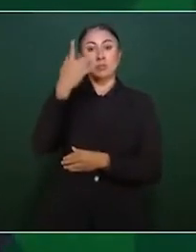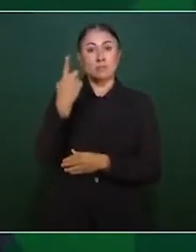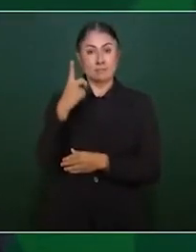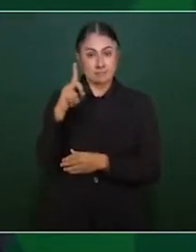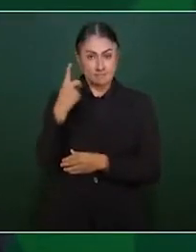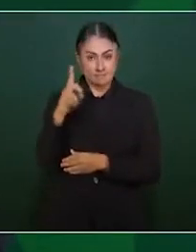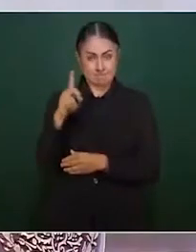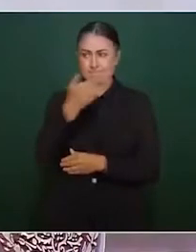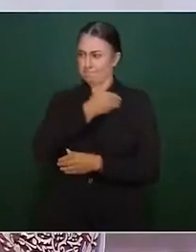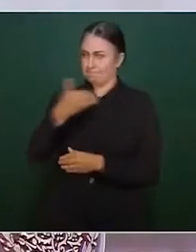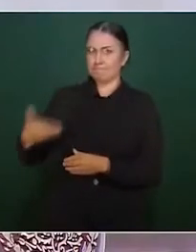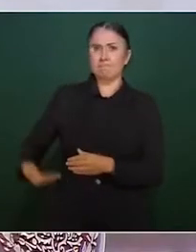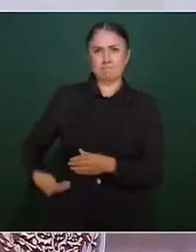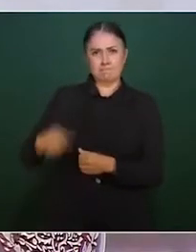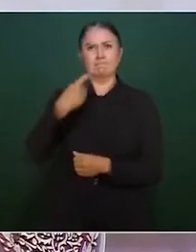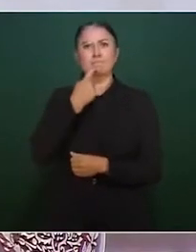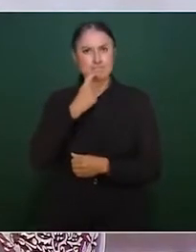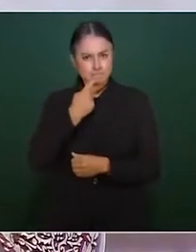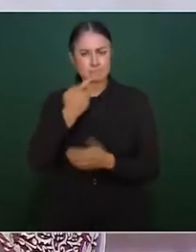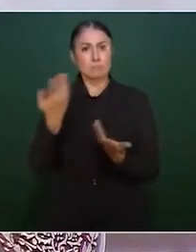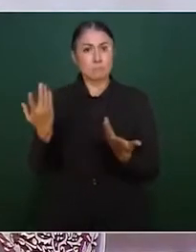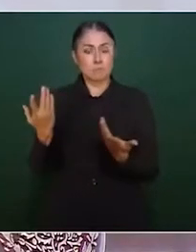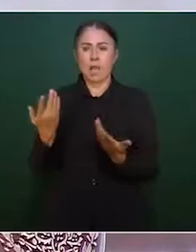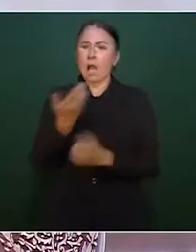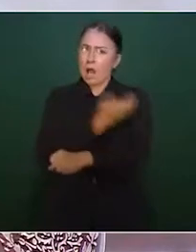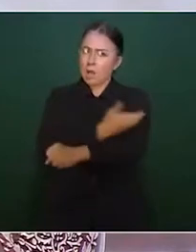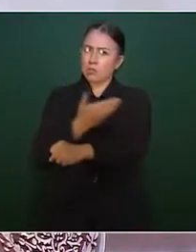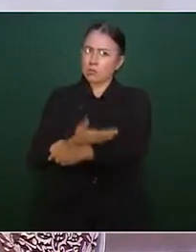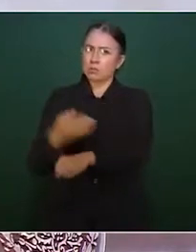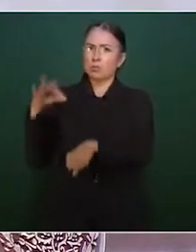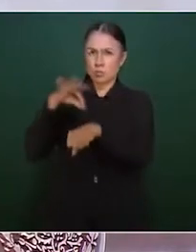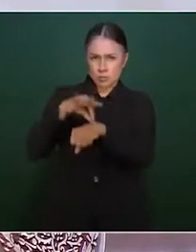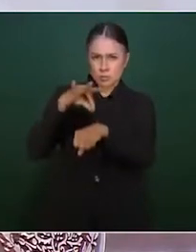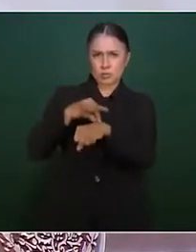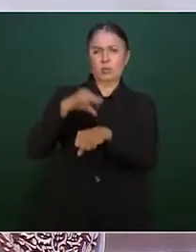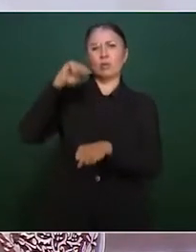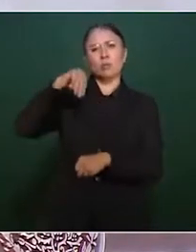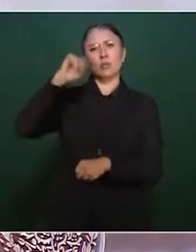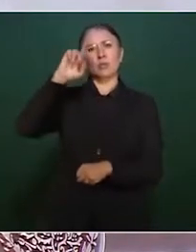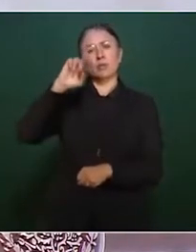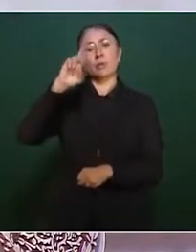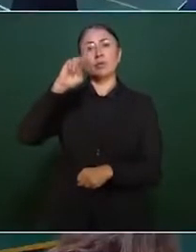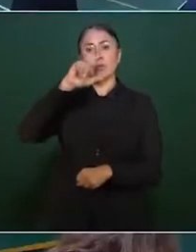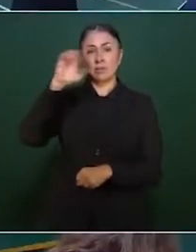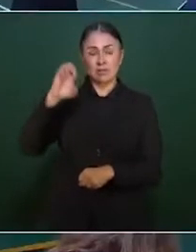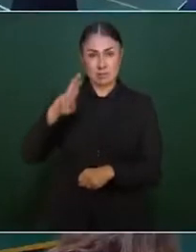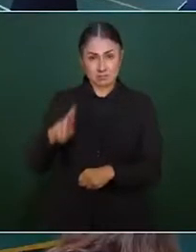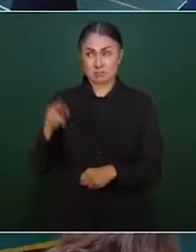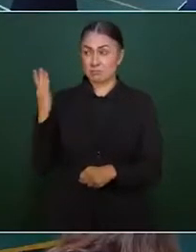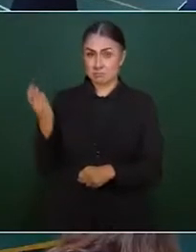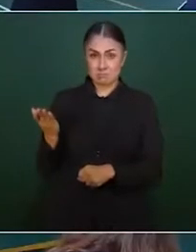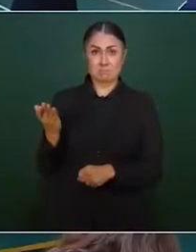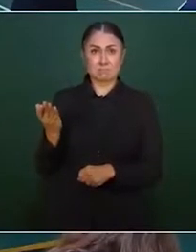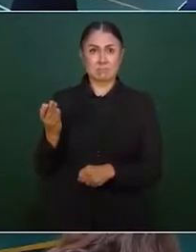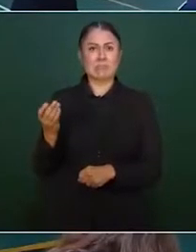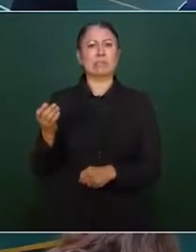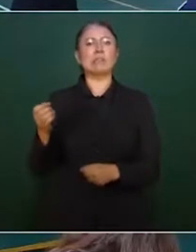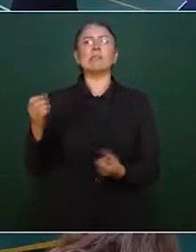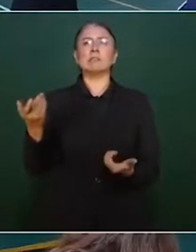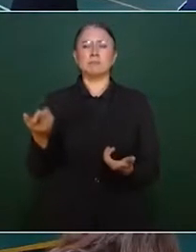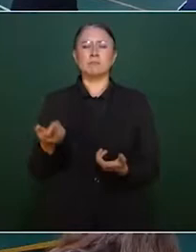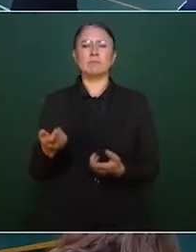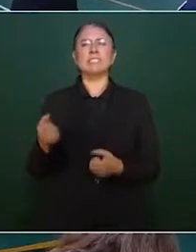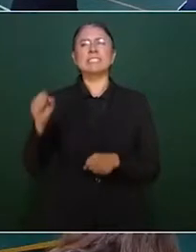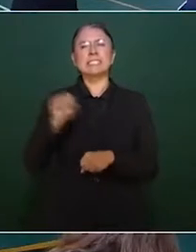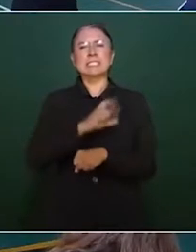Manuel López Obrador, acompañado de la doctora Beatriz Gutiérrez Müller, el secretario de la Defensa, Luis Cresencio